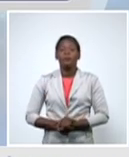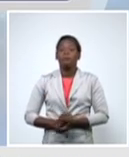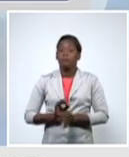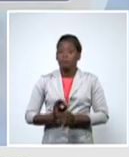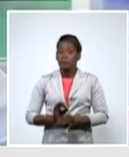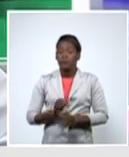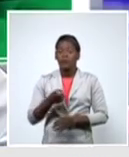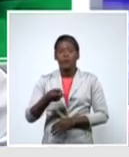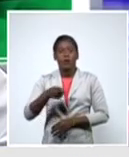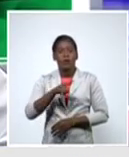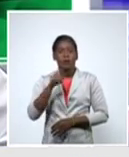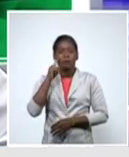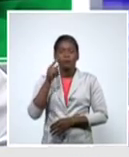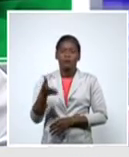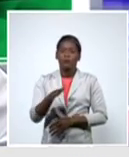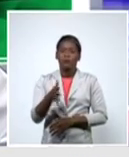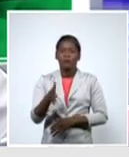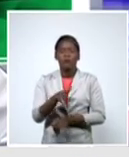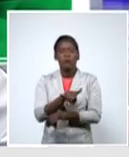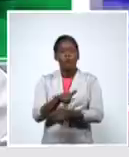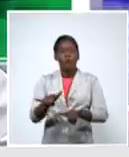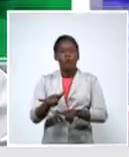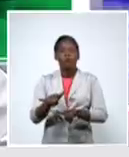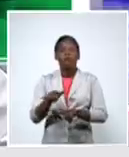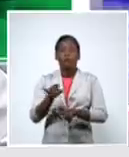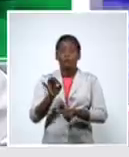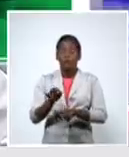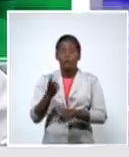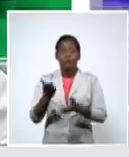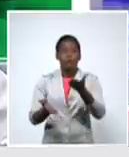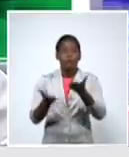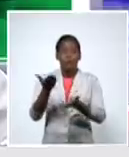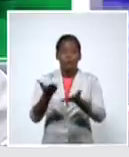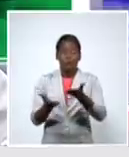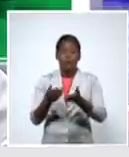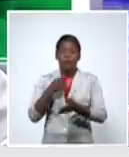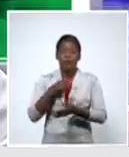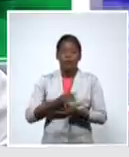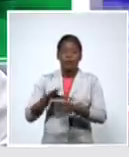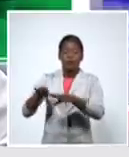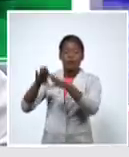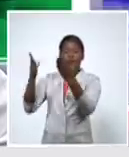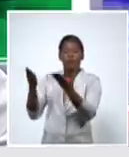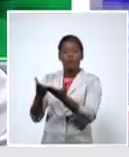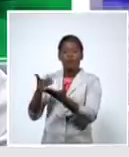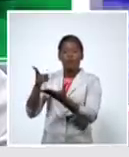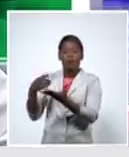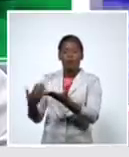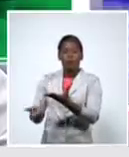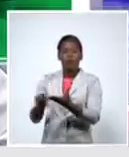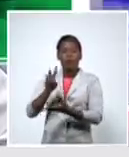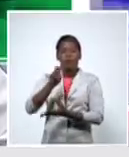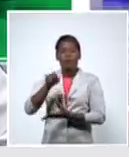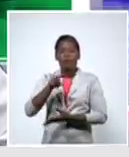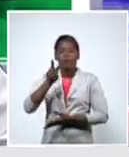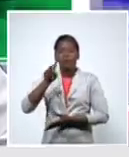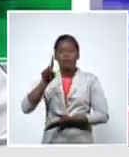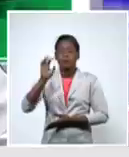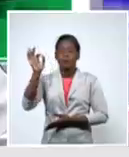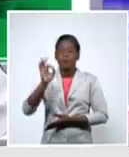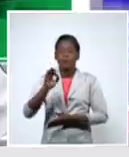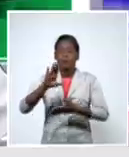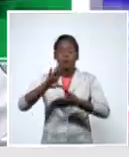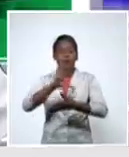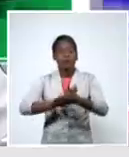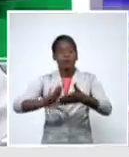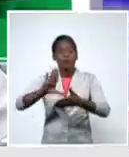del día de ayer que en comparación con el mundo que es 2.21% y las Américas que es de 2